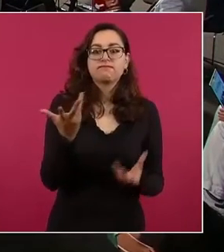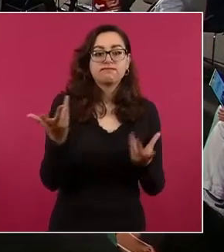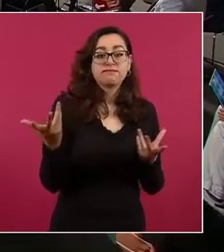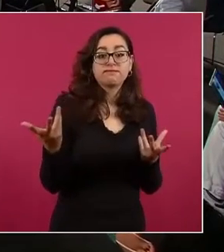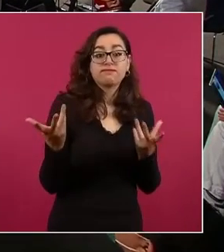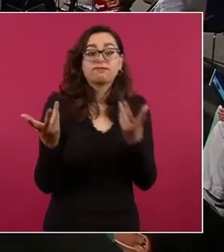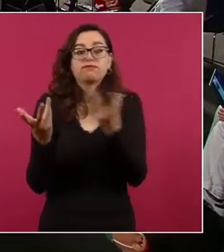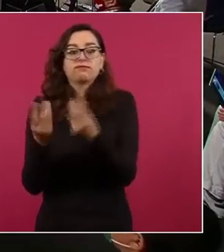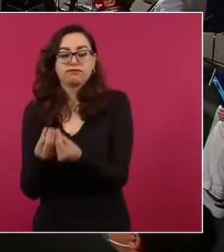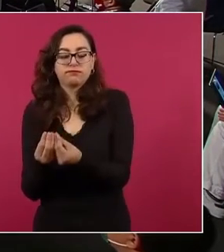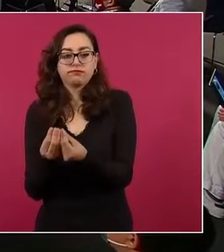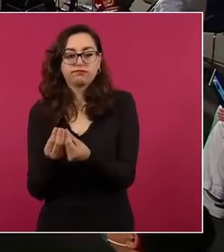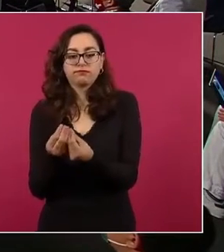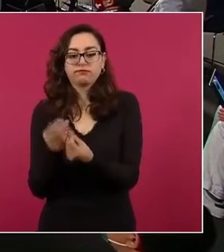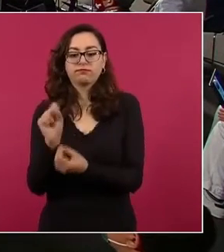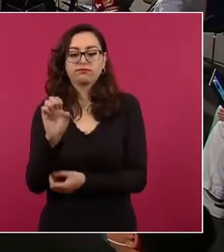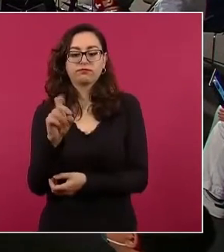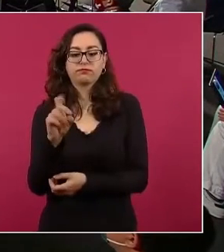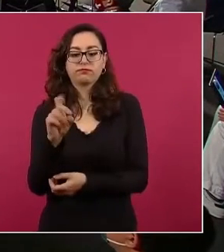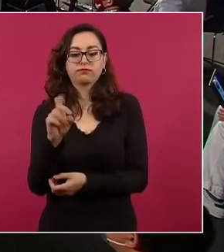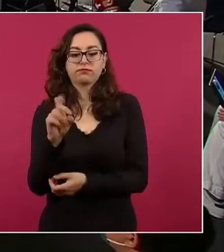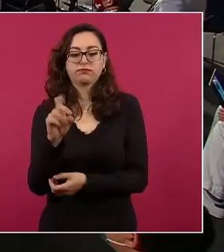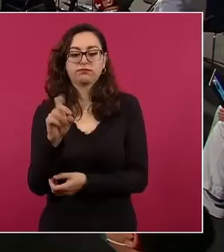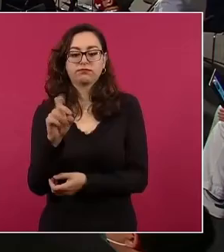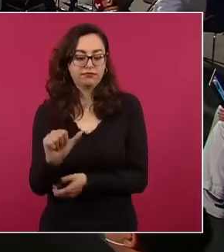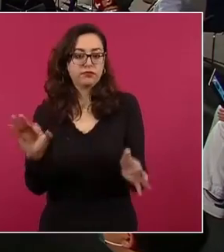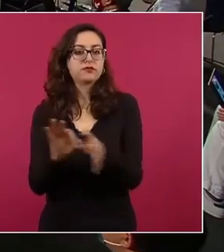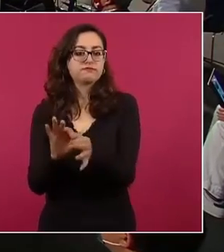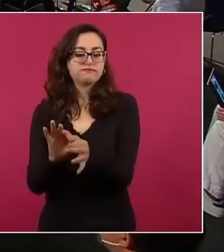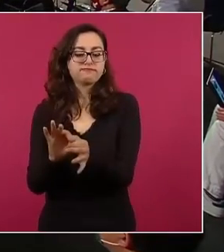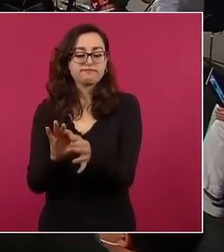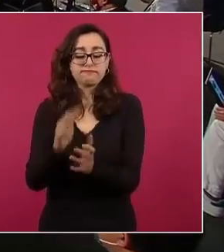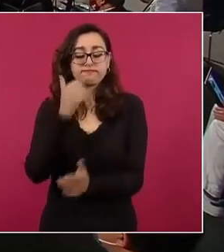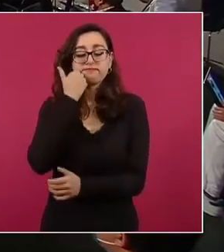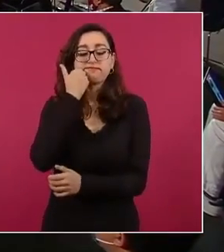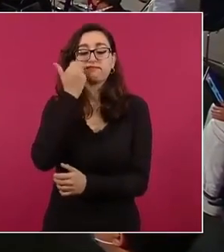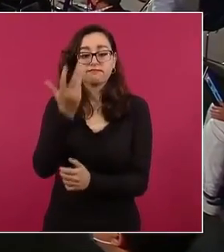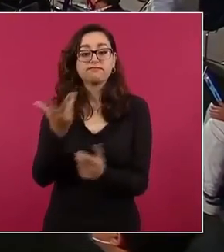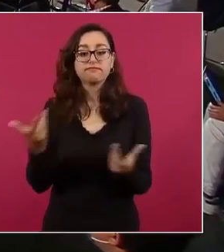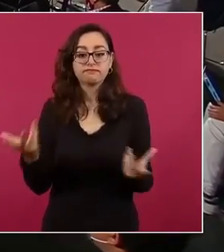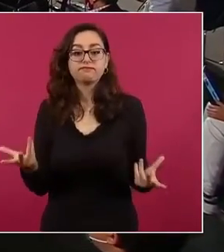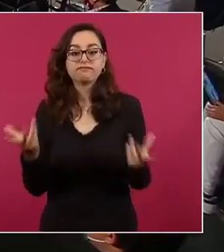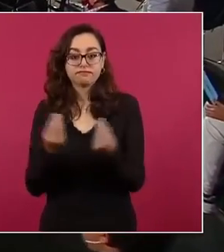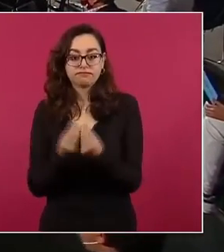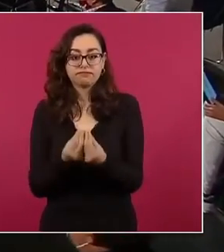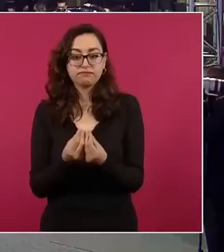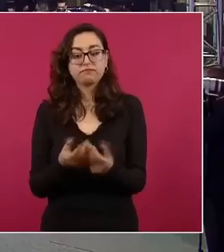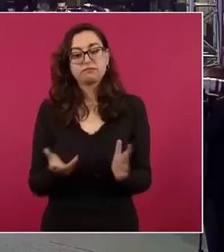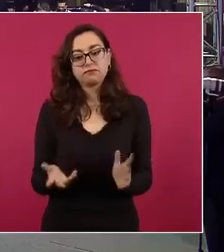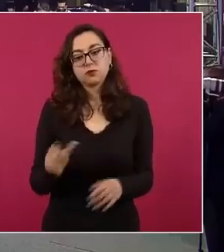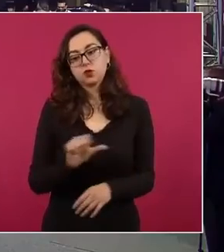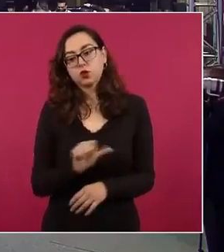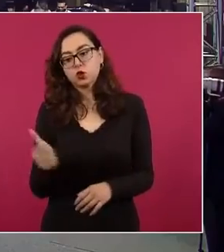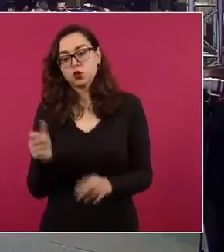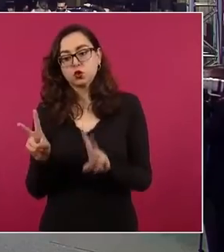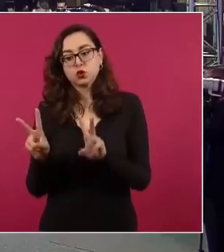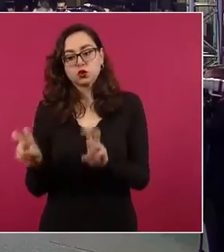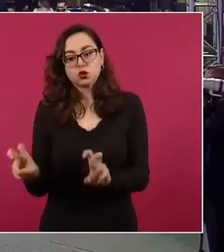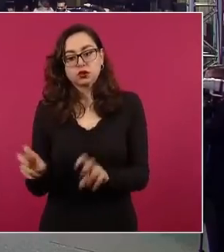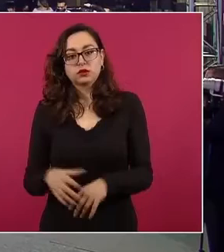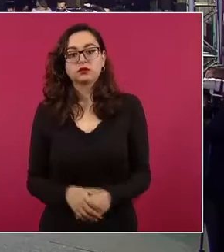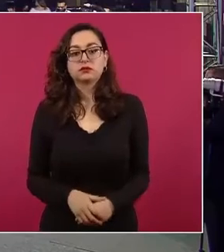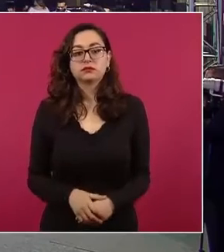a la Secretaría de la Defensa, que ese es otro asunto. Y que es la iniciativa